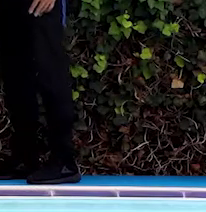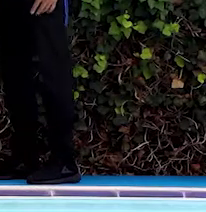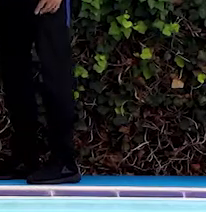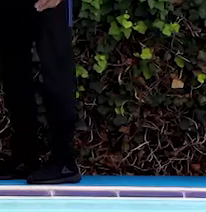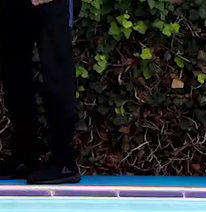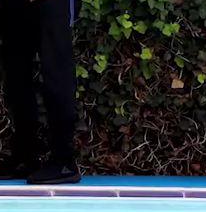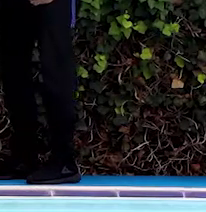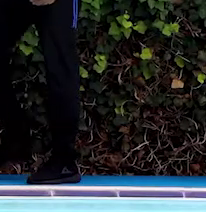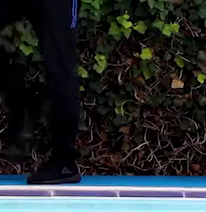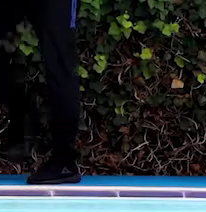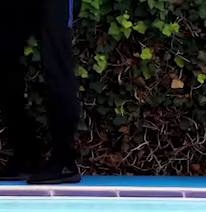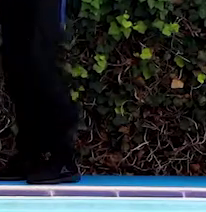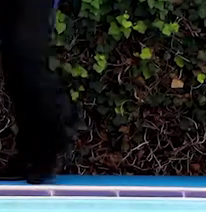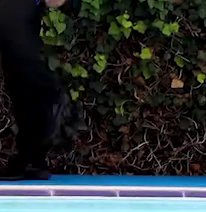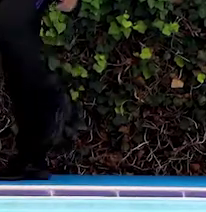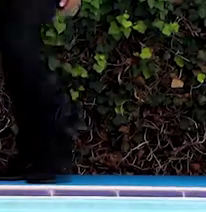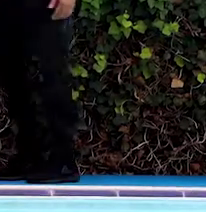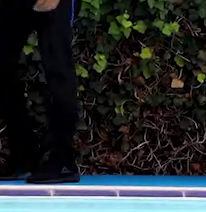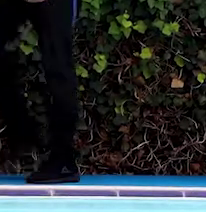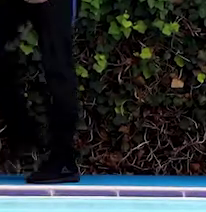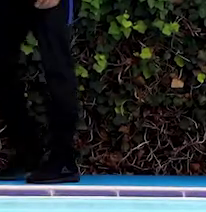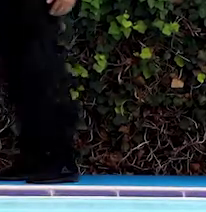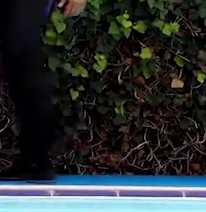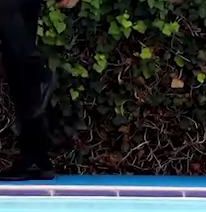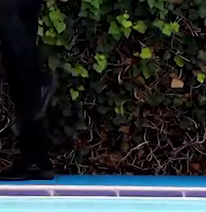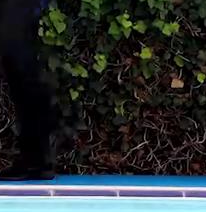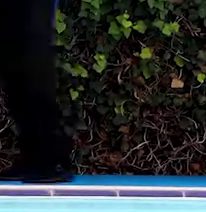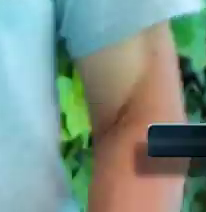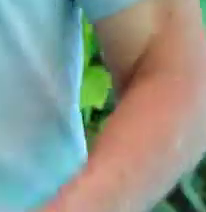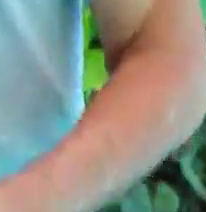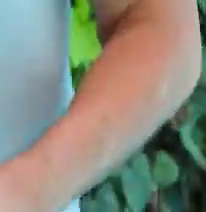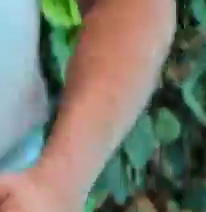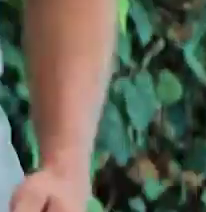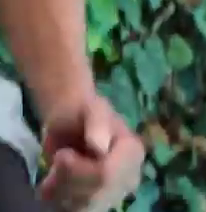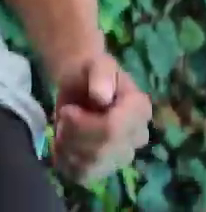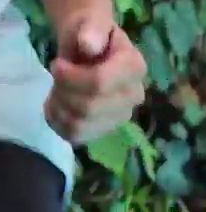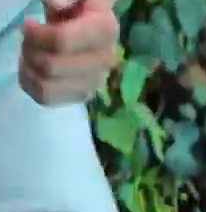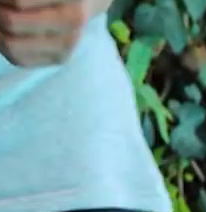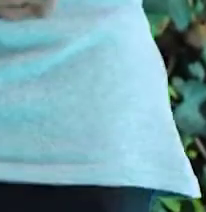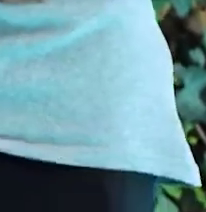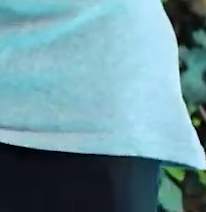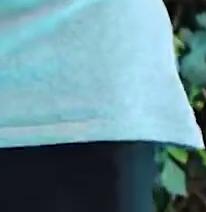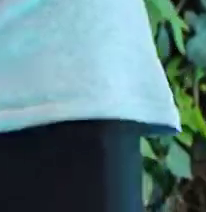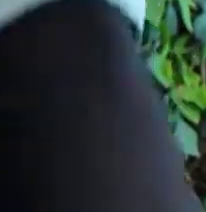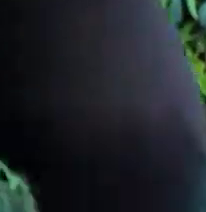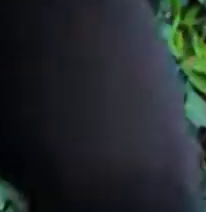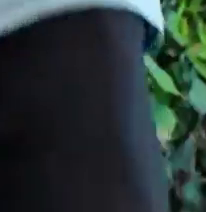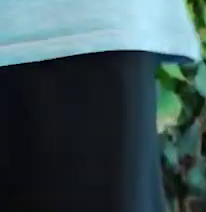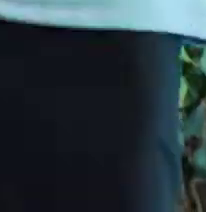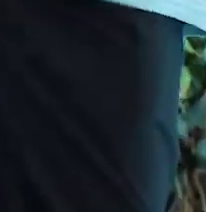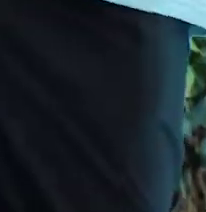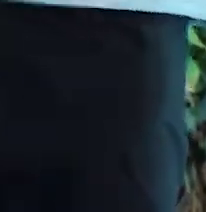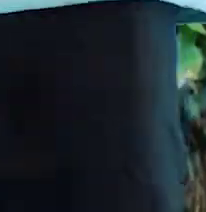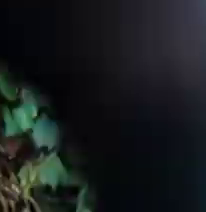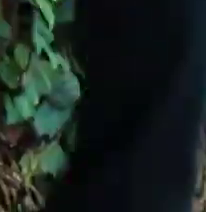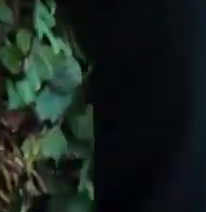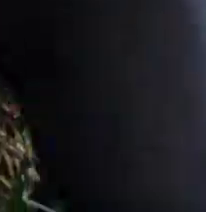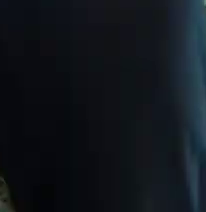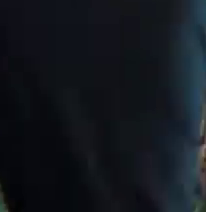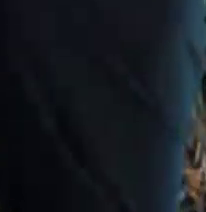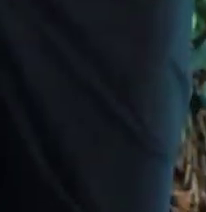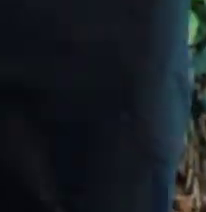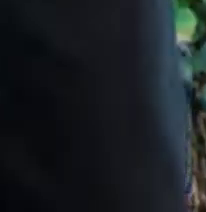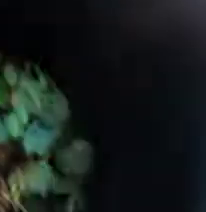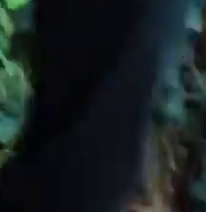marcha nada más marcada. Lo que vamos a hacer es elevar nuestras rodillas de forma alternada y